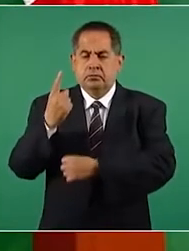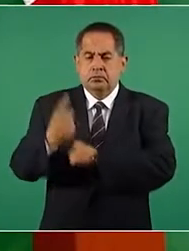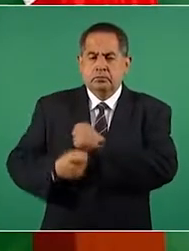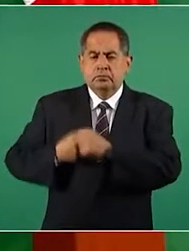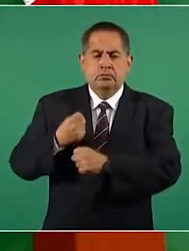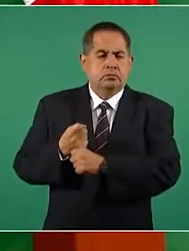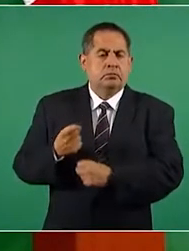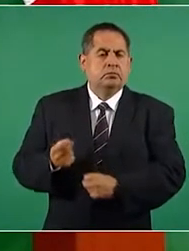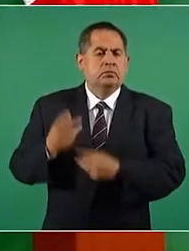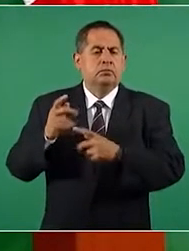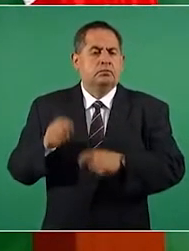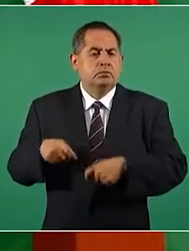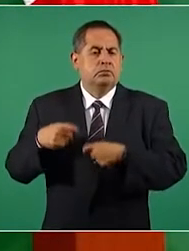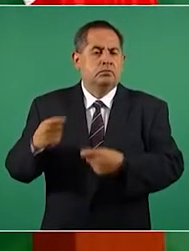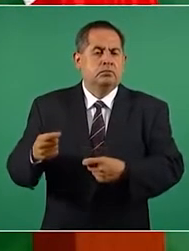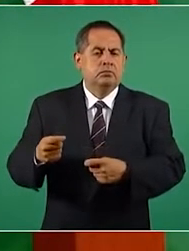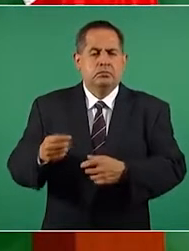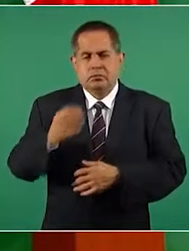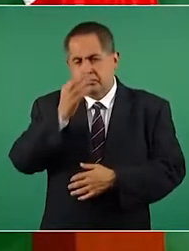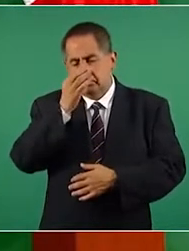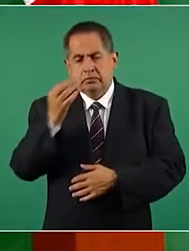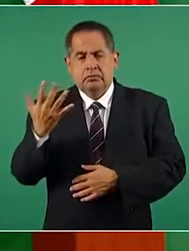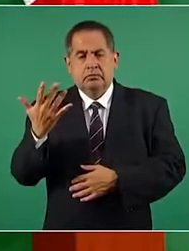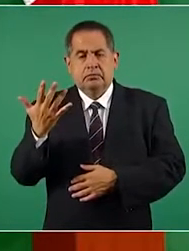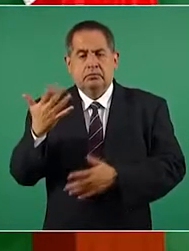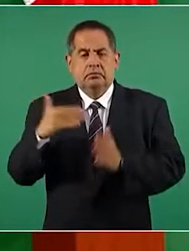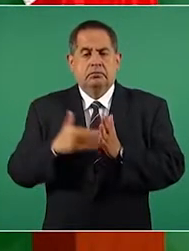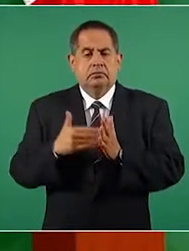cuando muchos cincuenta millones.